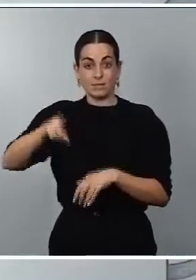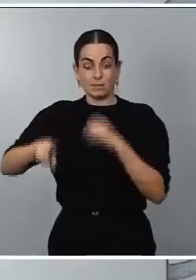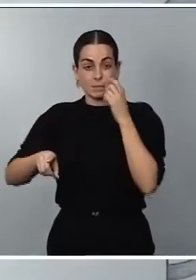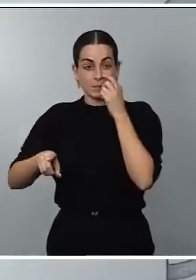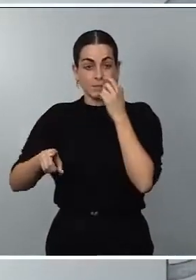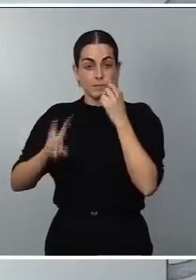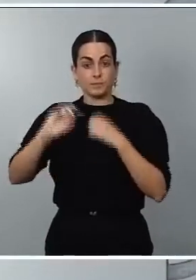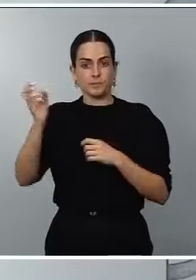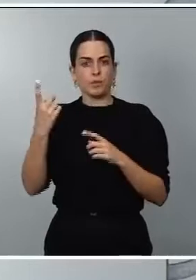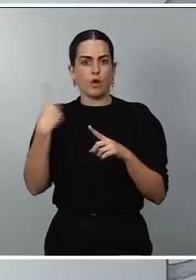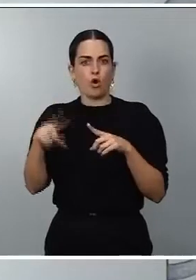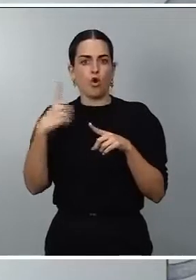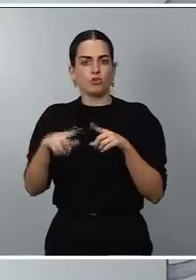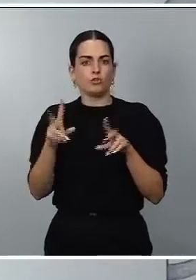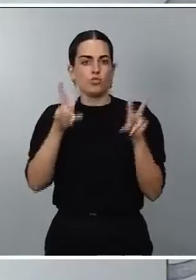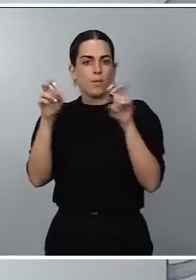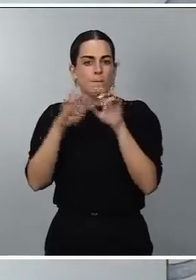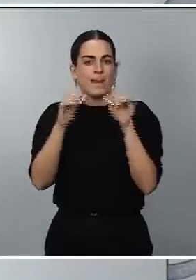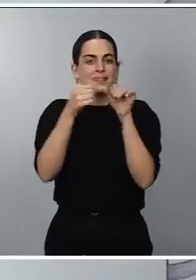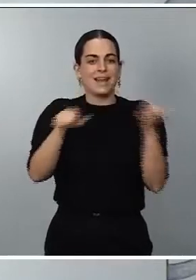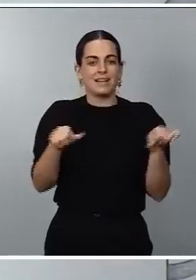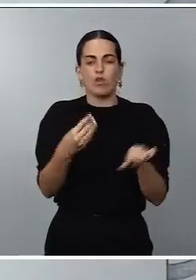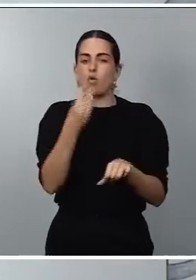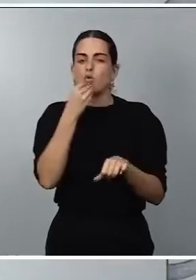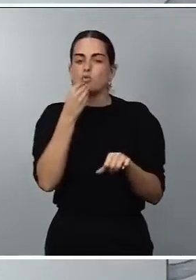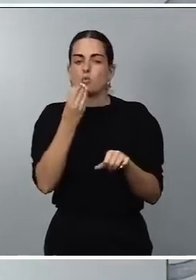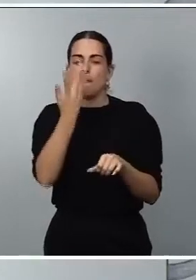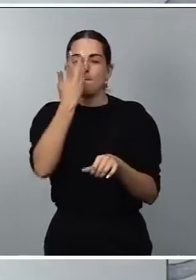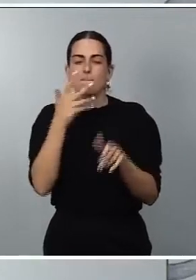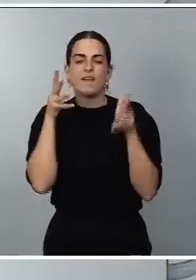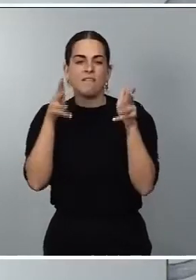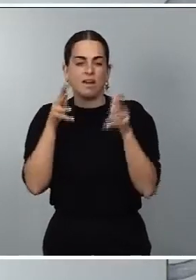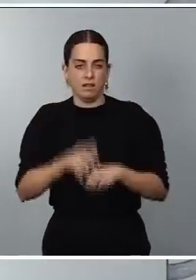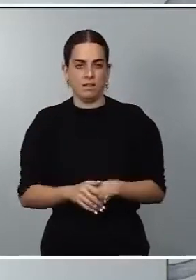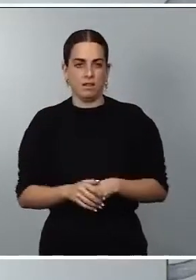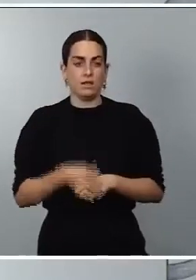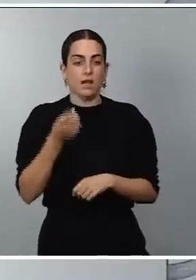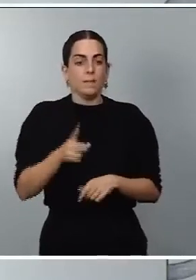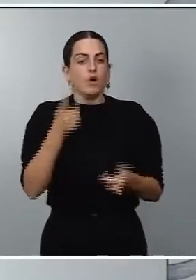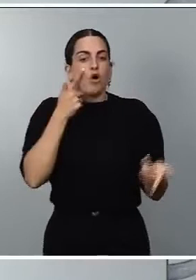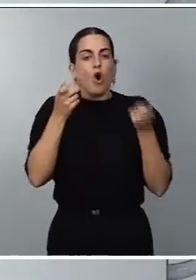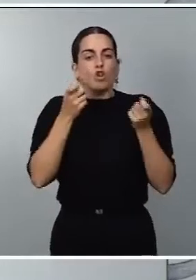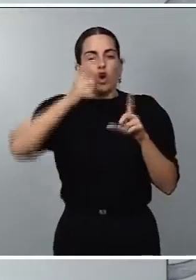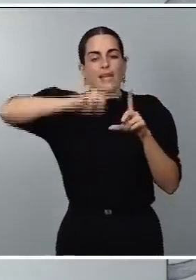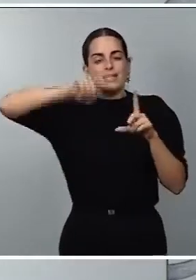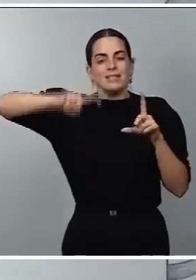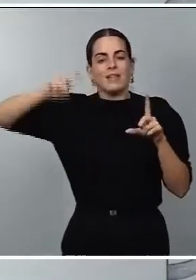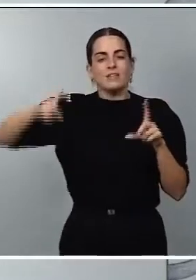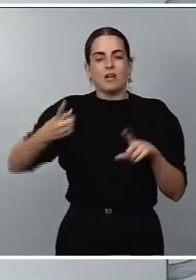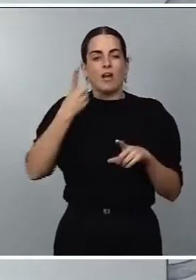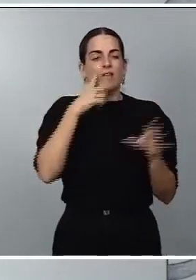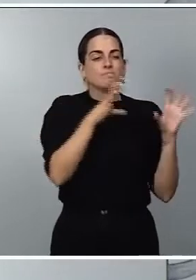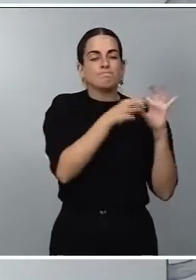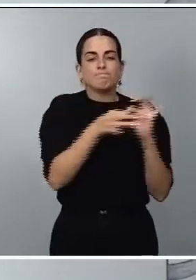etiquetado y de consumo preferente. Y, finalmente, tener un control estadístico en relación con